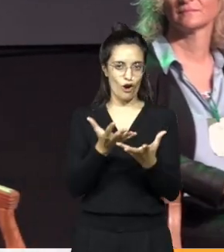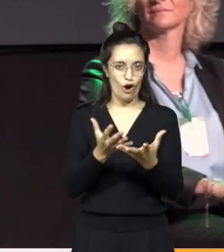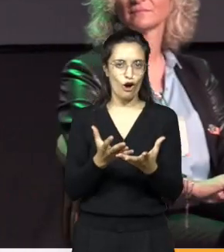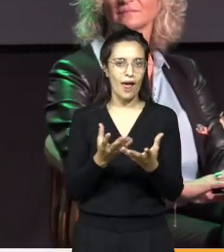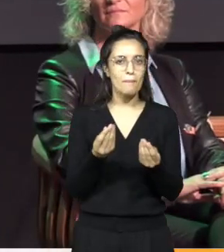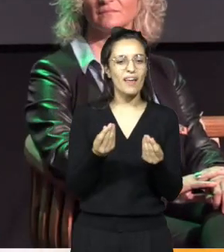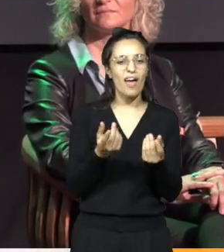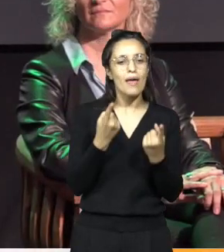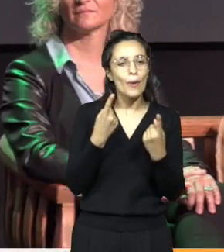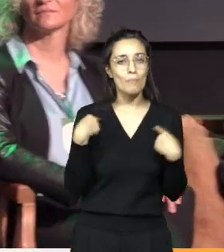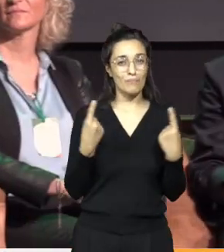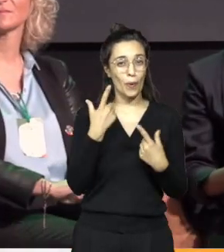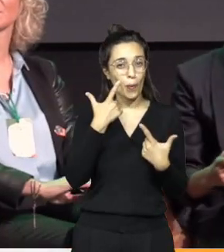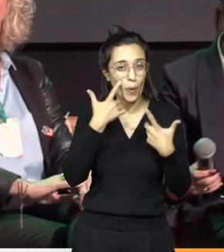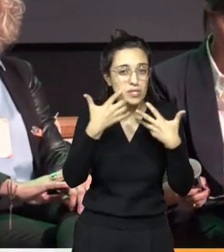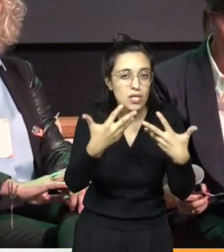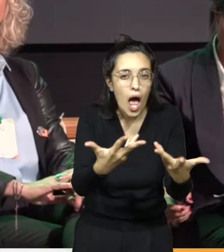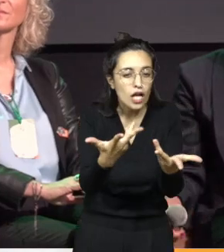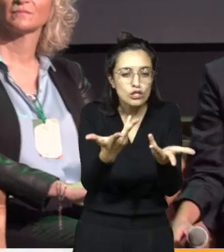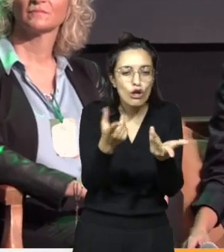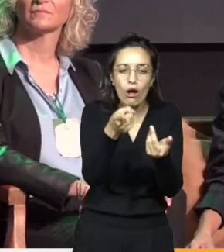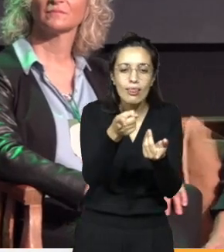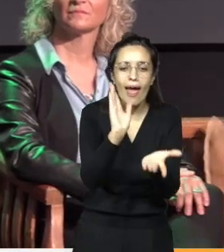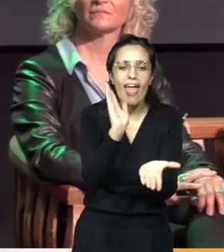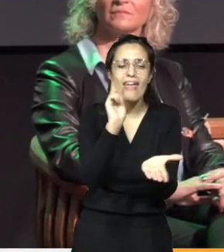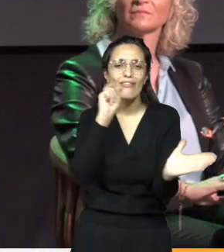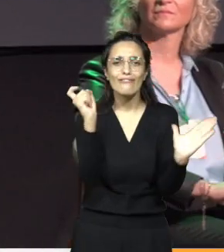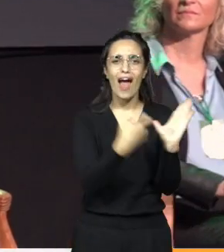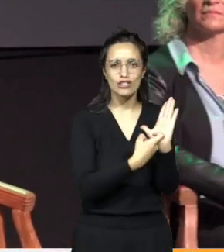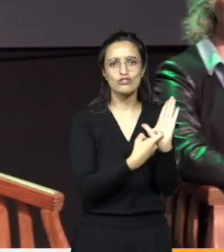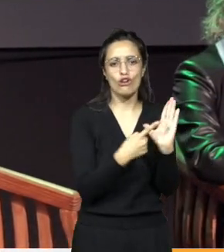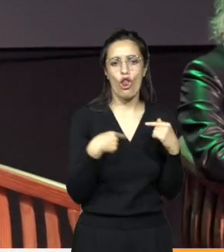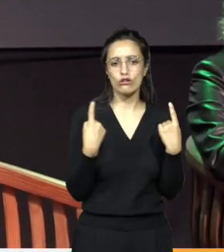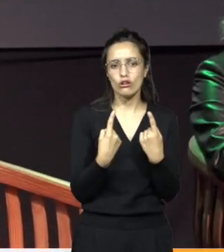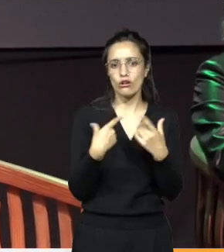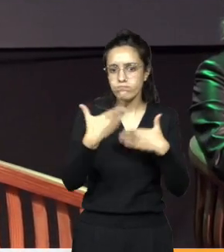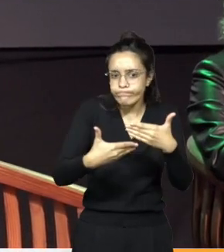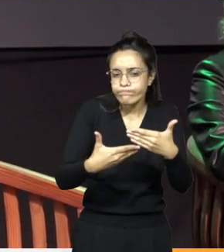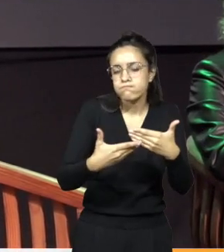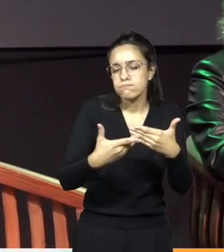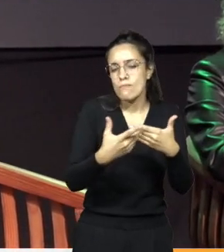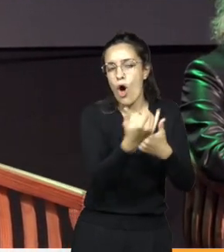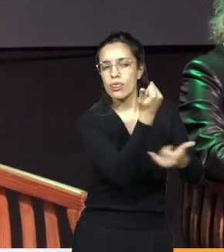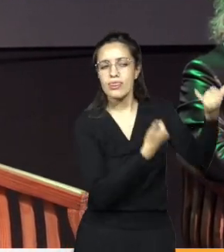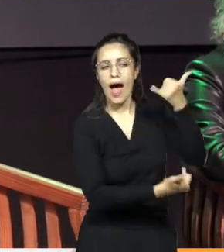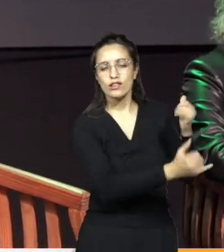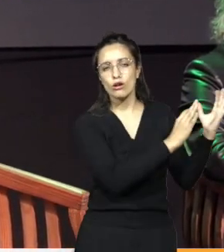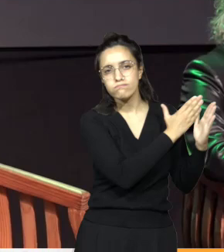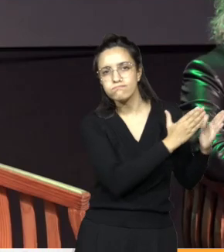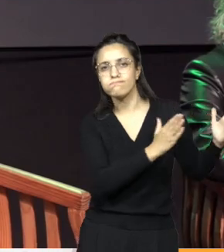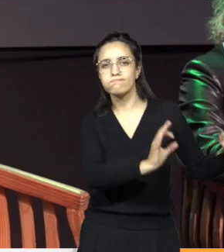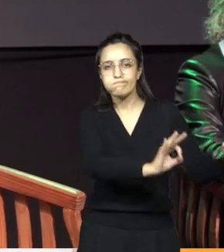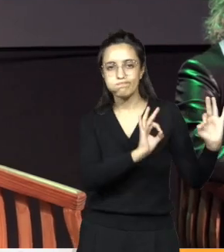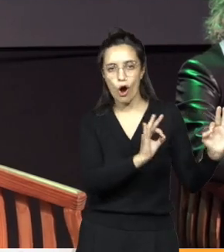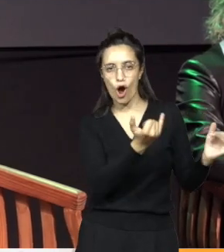sumarial, esa investigación del hecho de la infracción que vamos a llevar a cabo, la podamos llevar a cabo de mejor